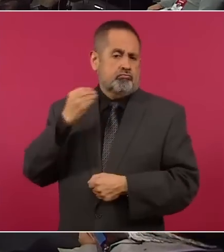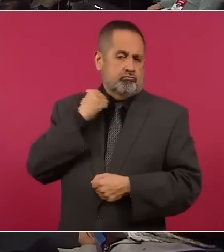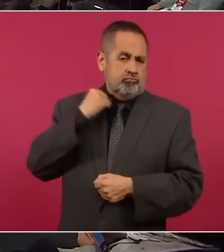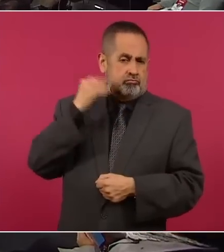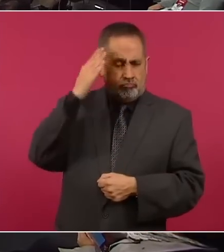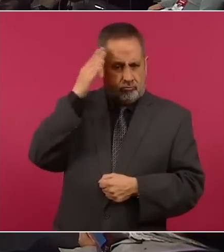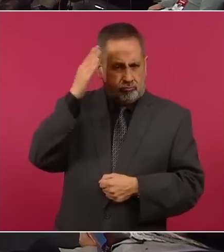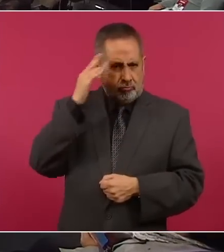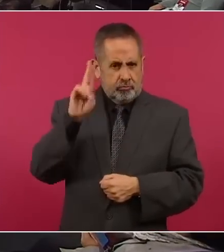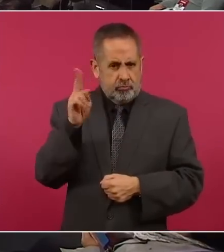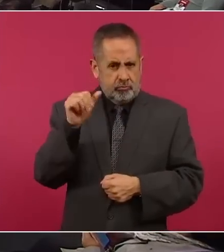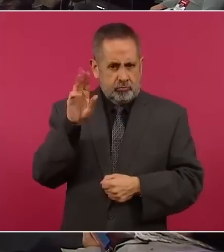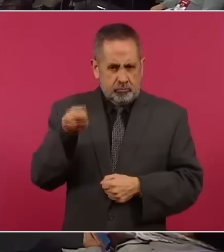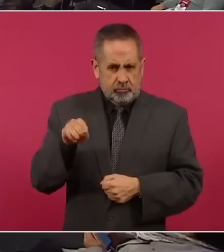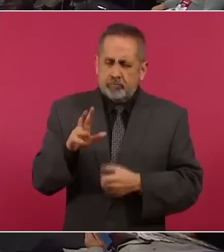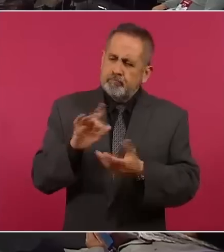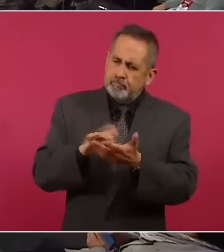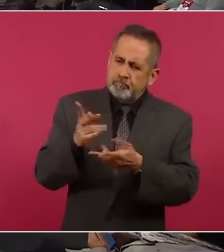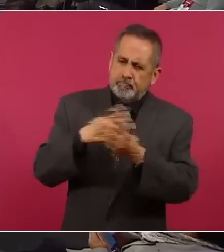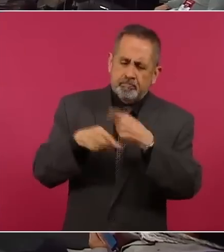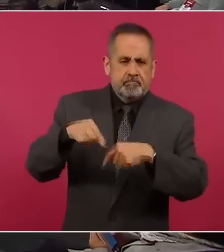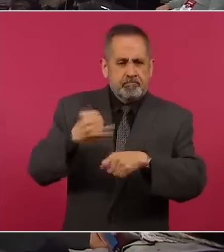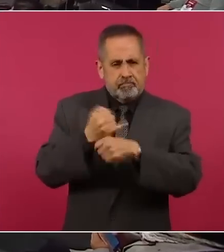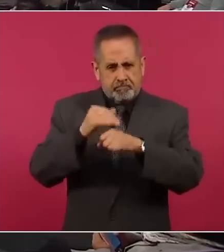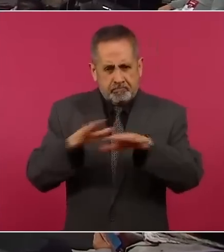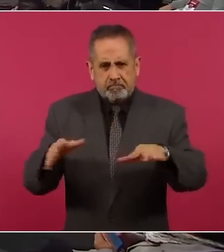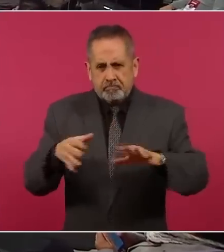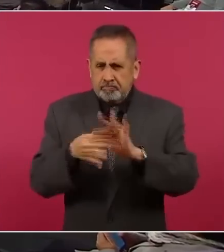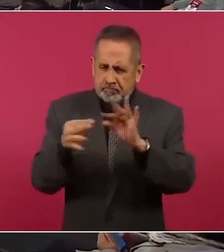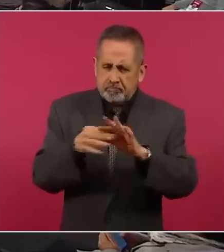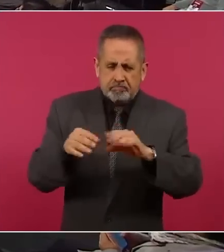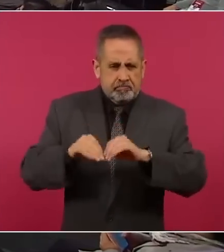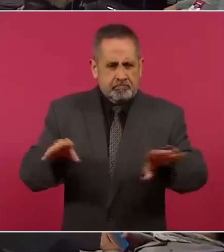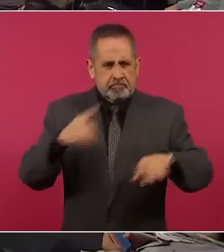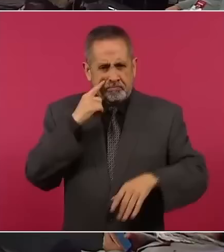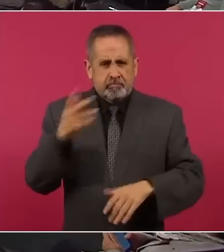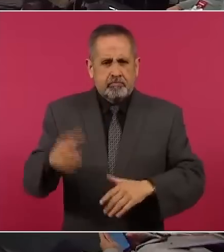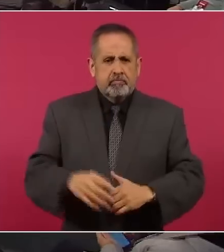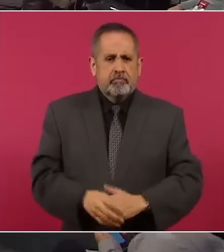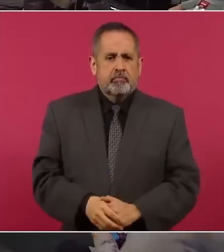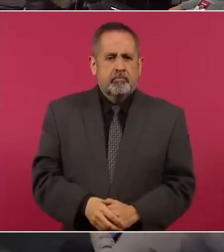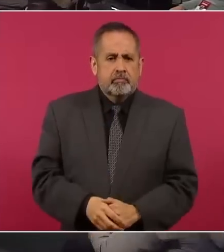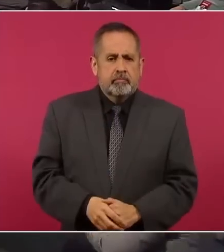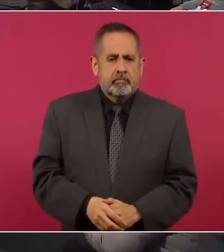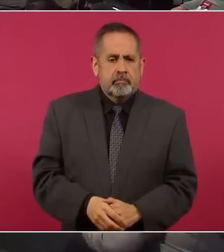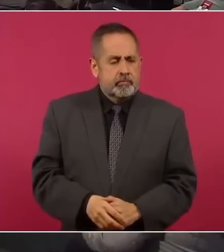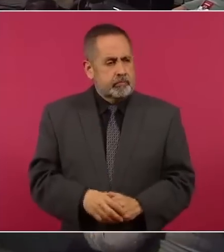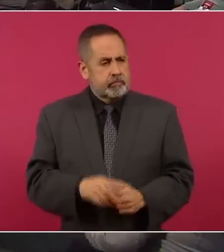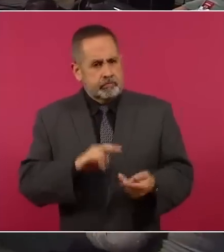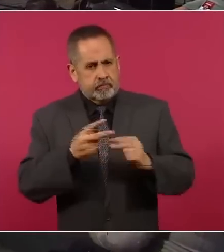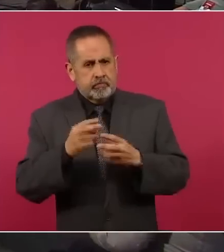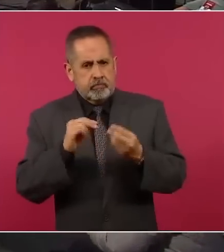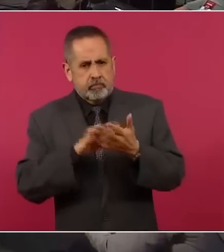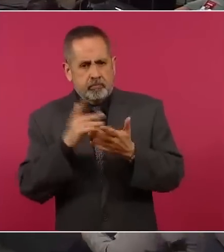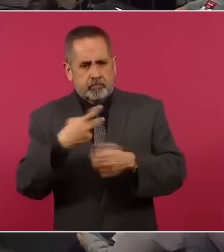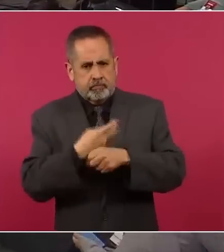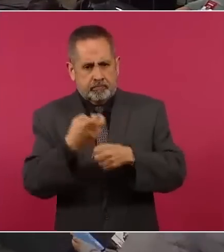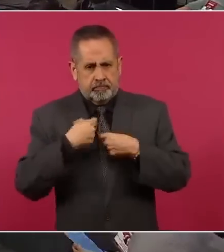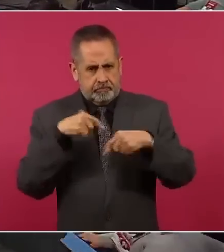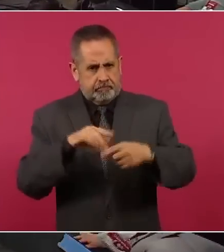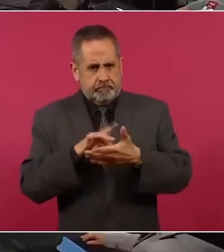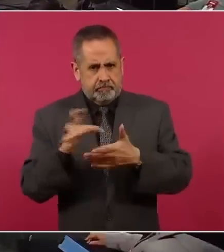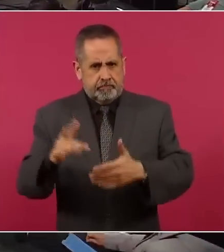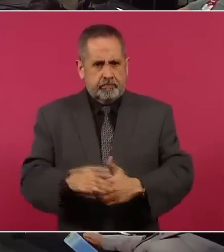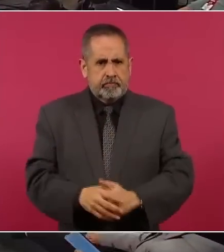gracias por acompañarnos esta noche en Informativo 14. Al contrario, muchísimas gracias a ustedes por invitarme.